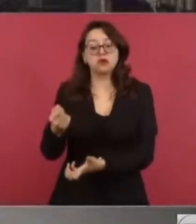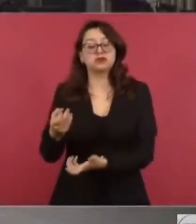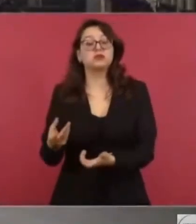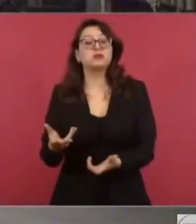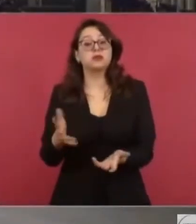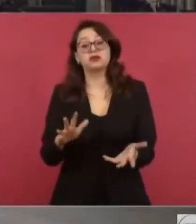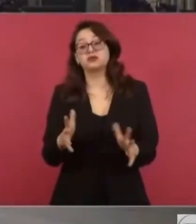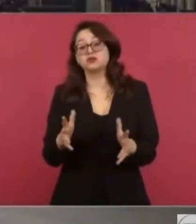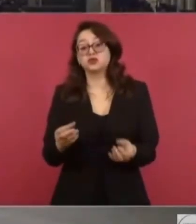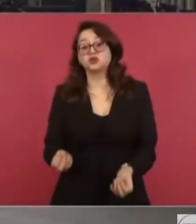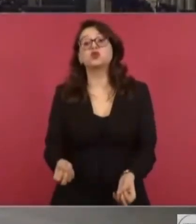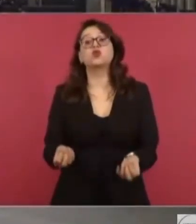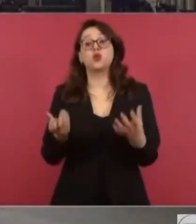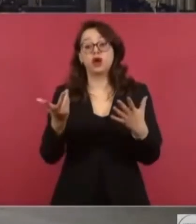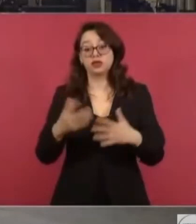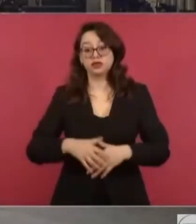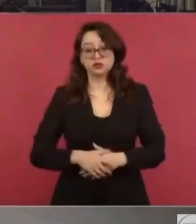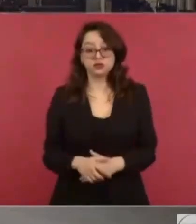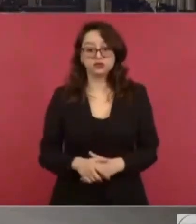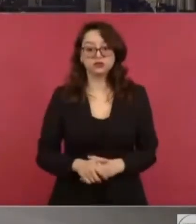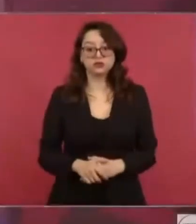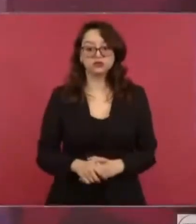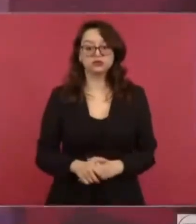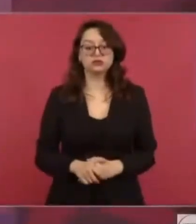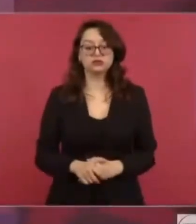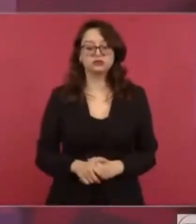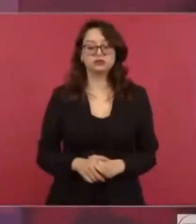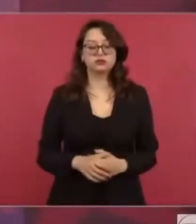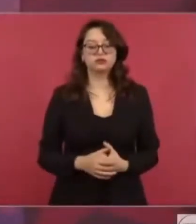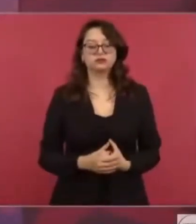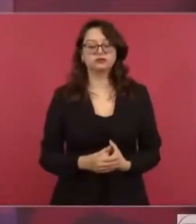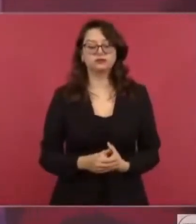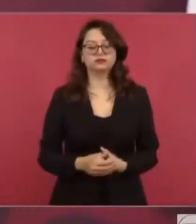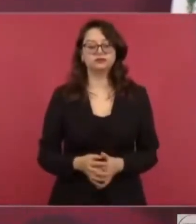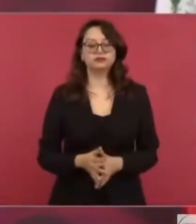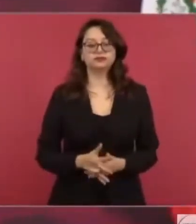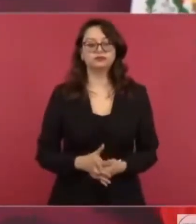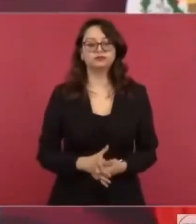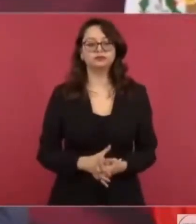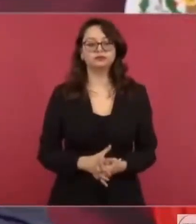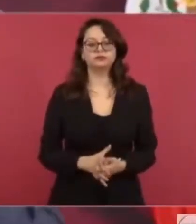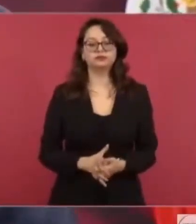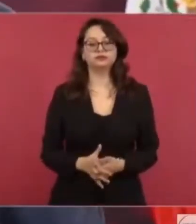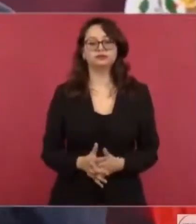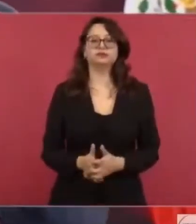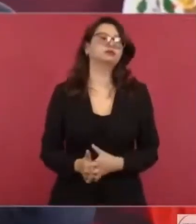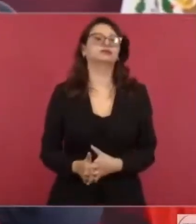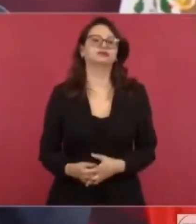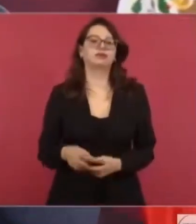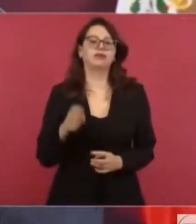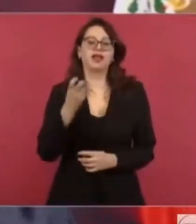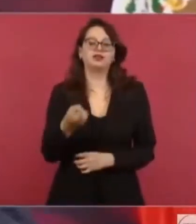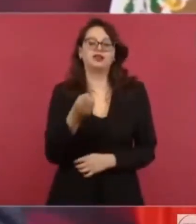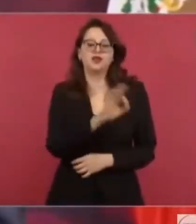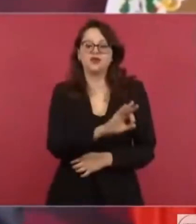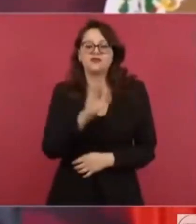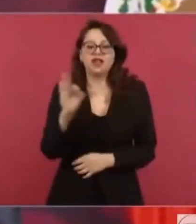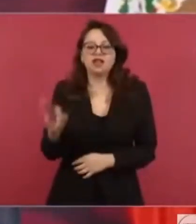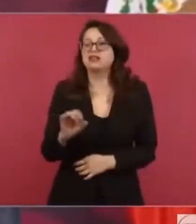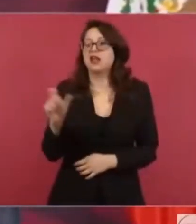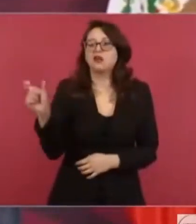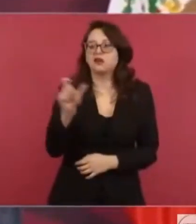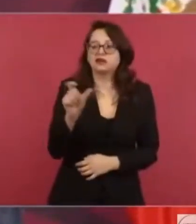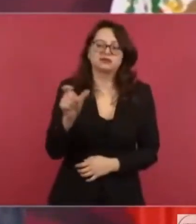calcula? Yo no puedo ahora decir cuándo vamos a